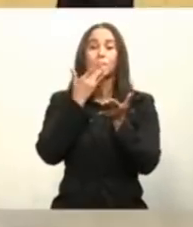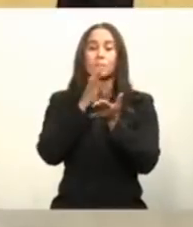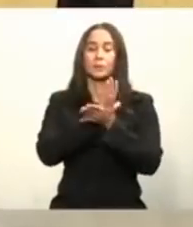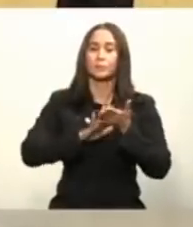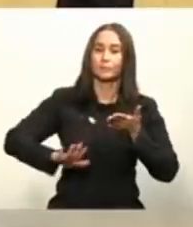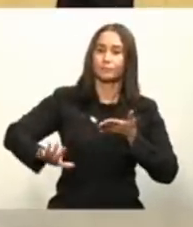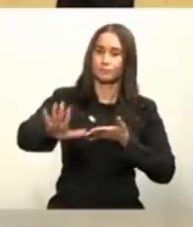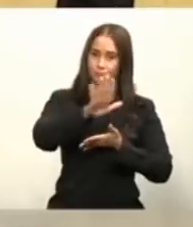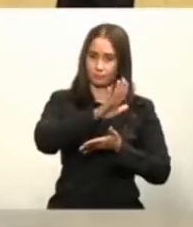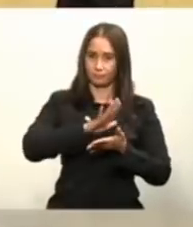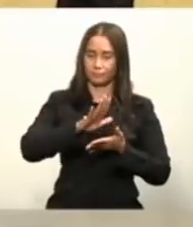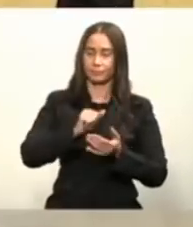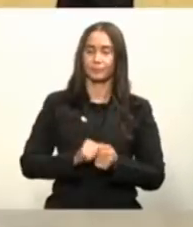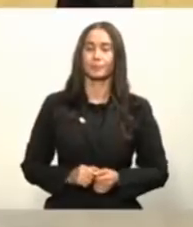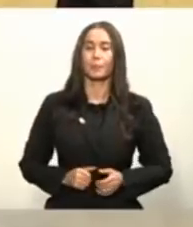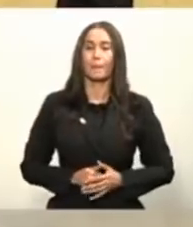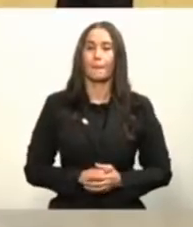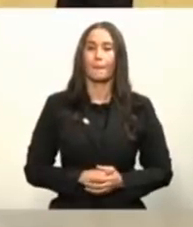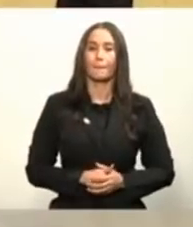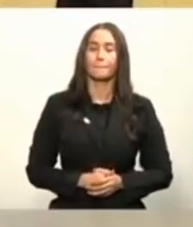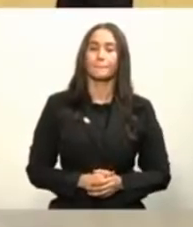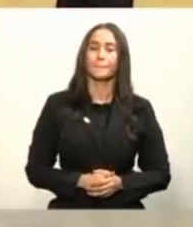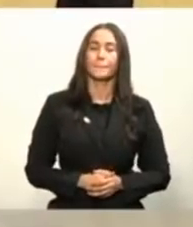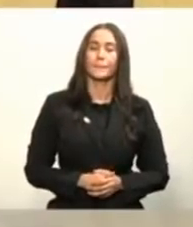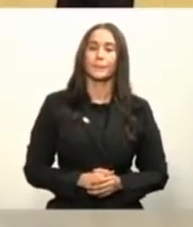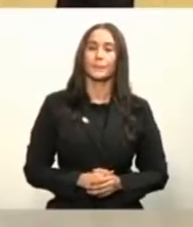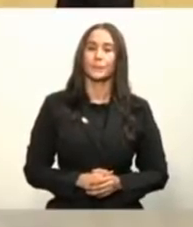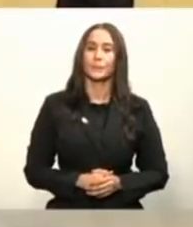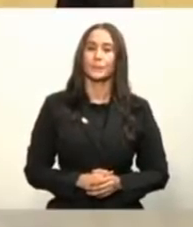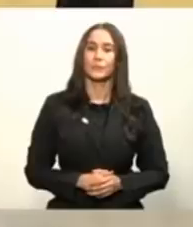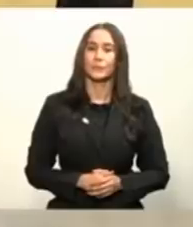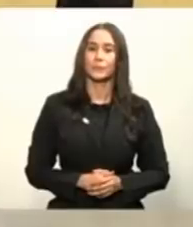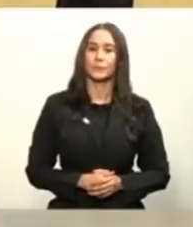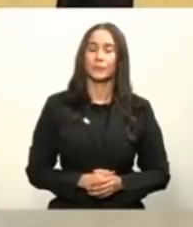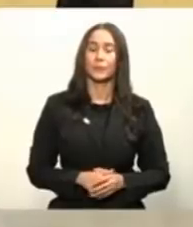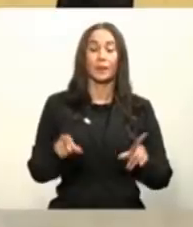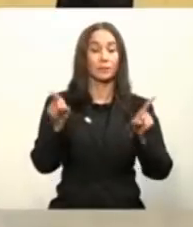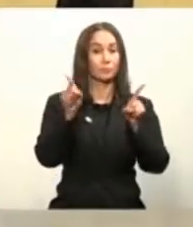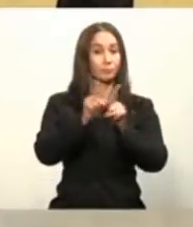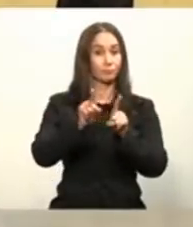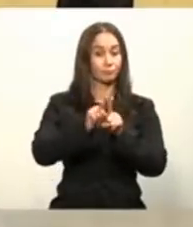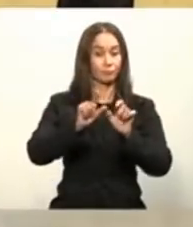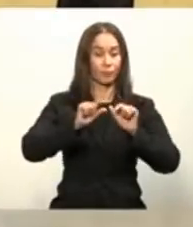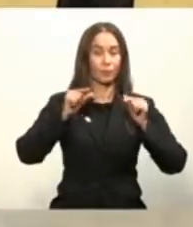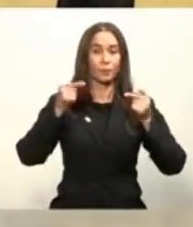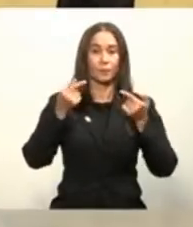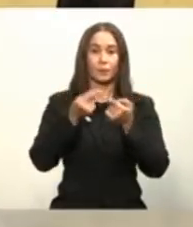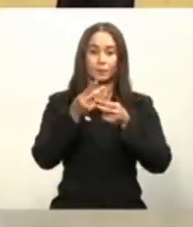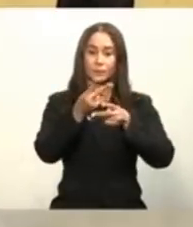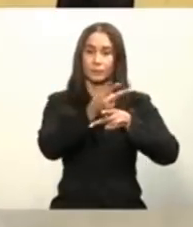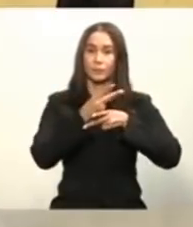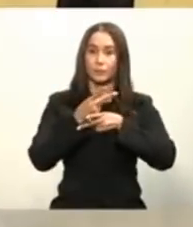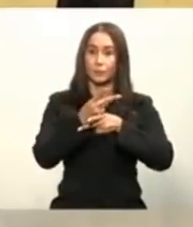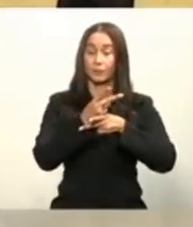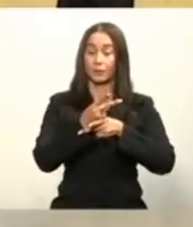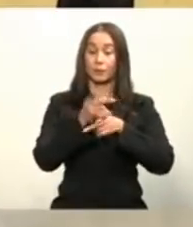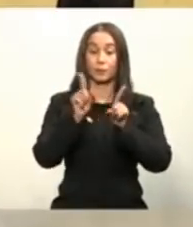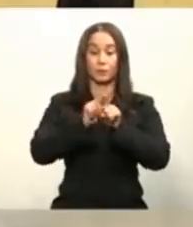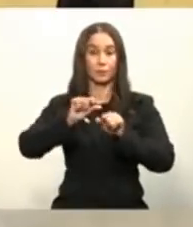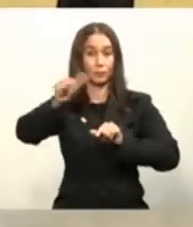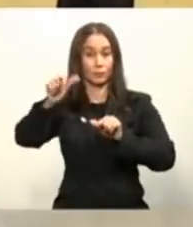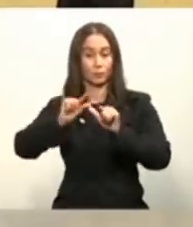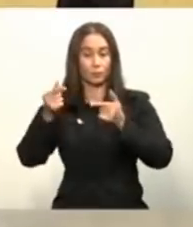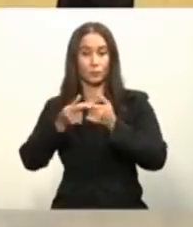también será cuidado. Tenemos también el departamento, el equipo de seguridad, el de comunicación,